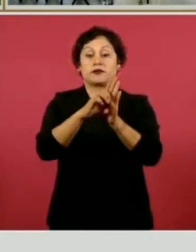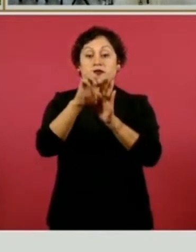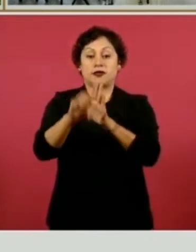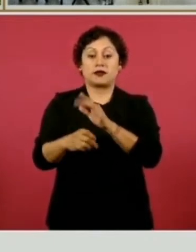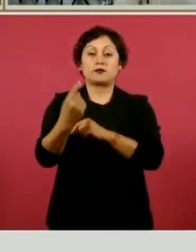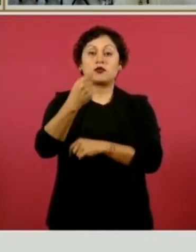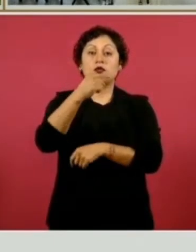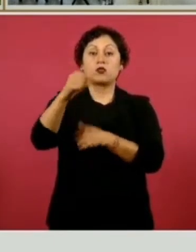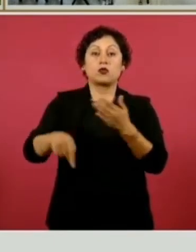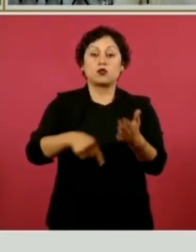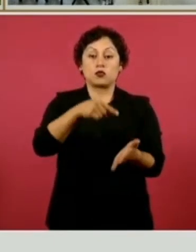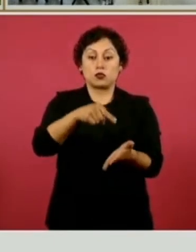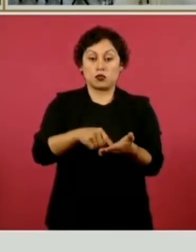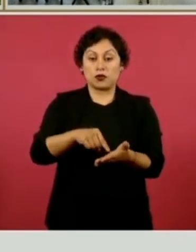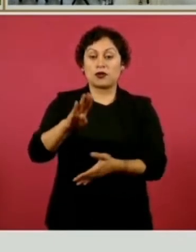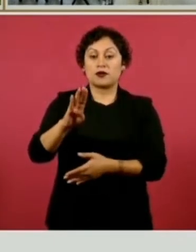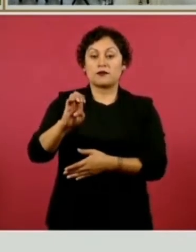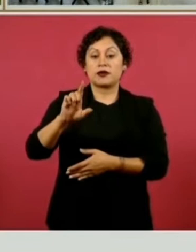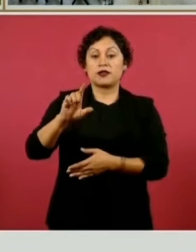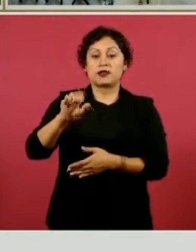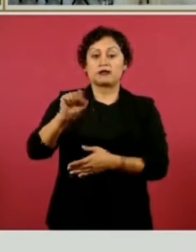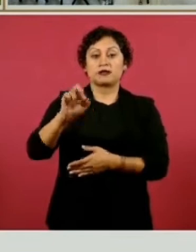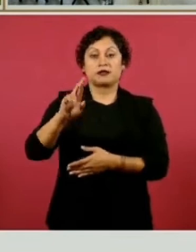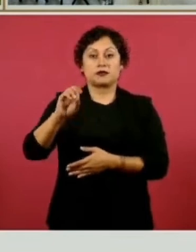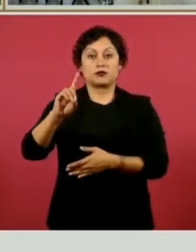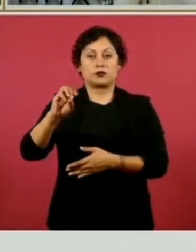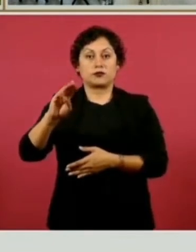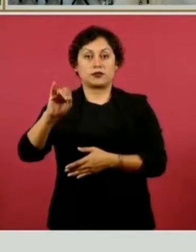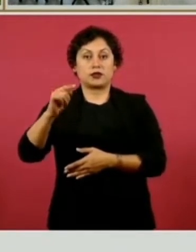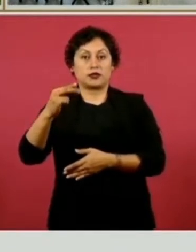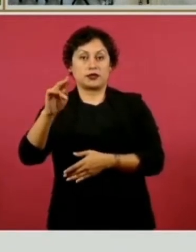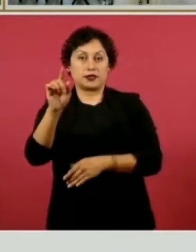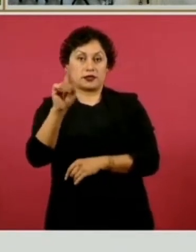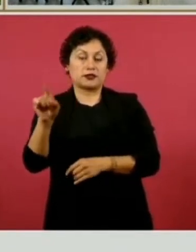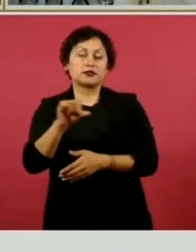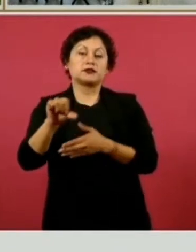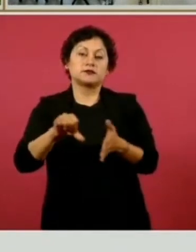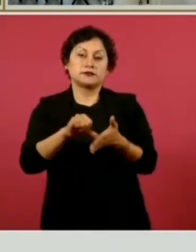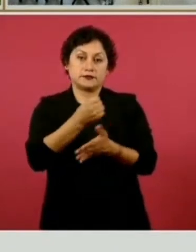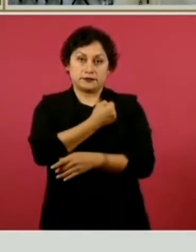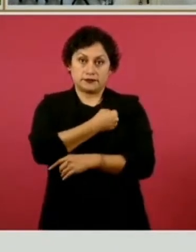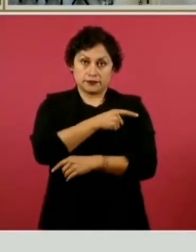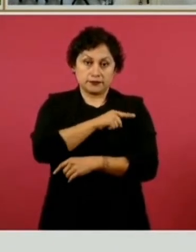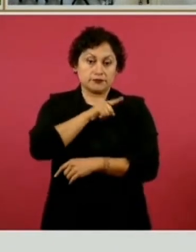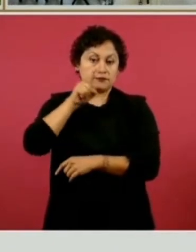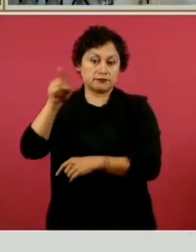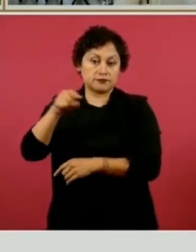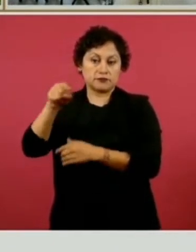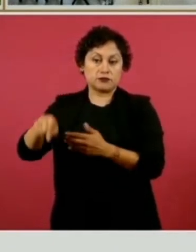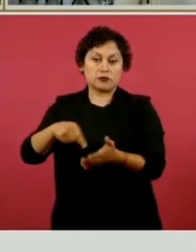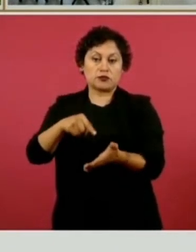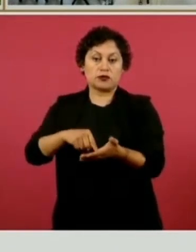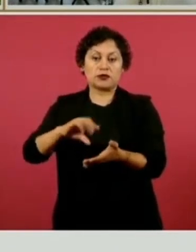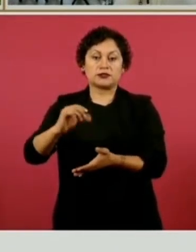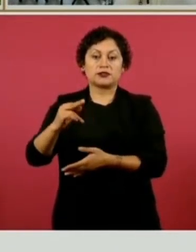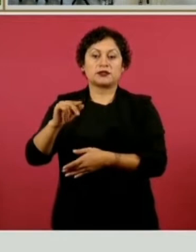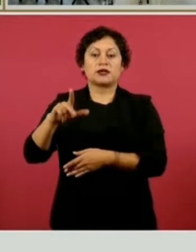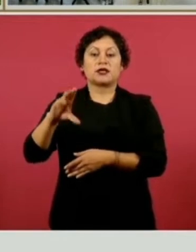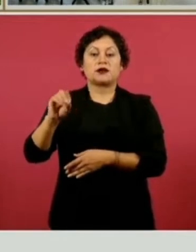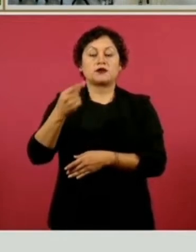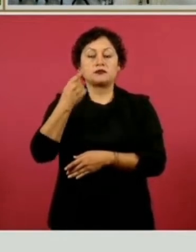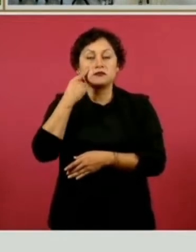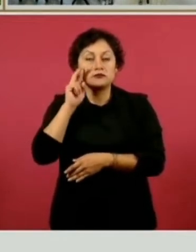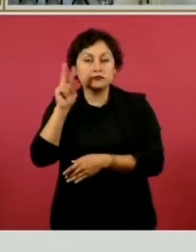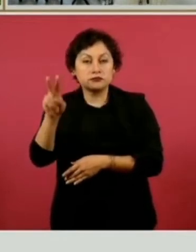clínica llamada Belisario Domínguez en Chenaló. Y como podemos ver, bueno, se alcanza a ver muy poco, pero tiene cerca de cinco,